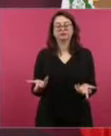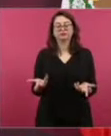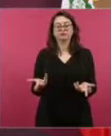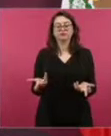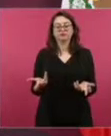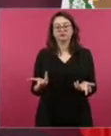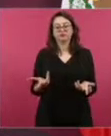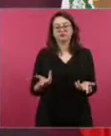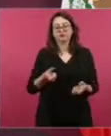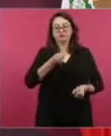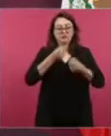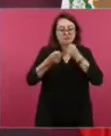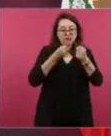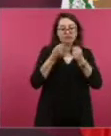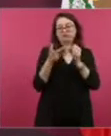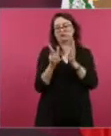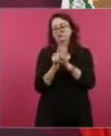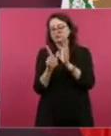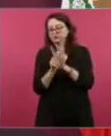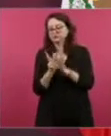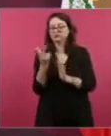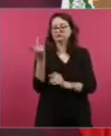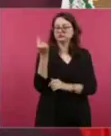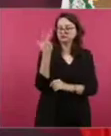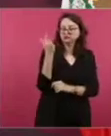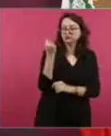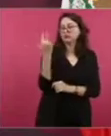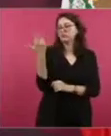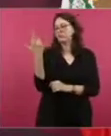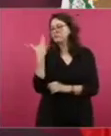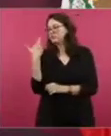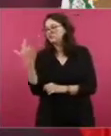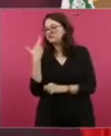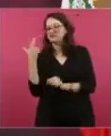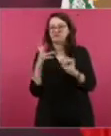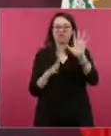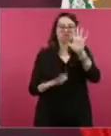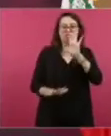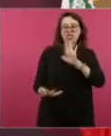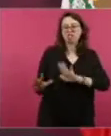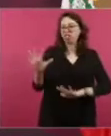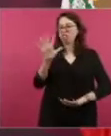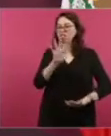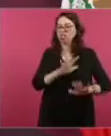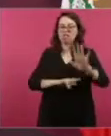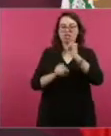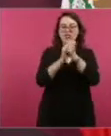que no de información, aunque no todos los medios manipulan.